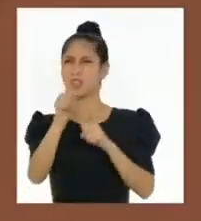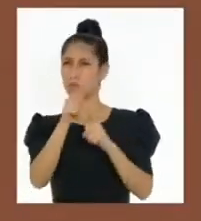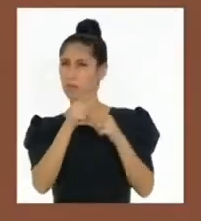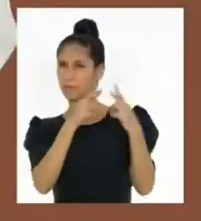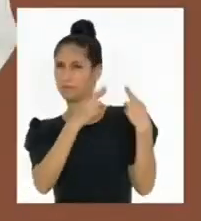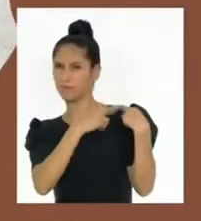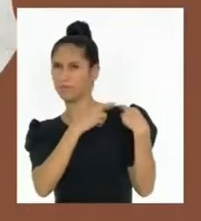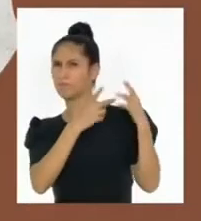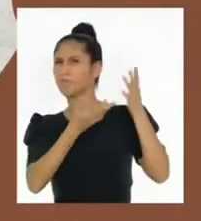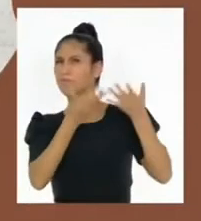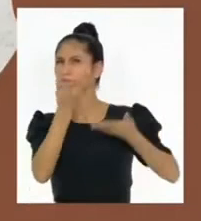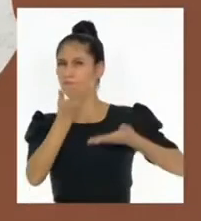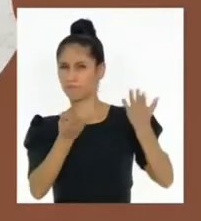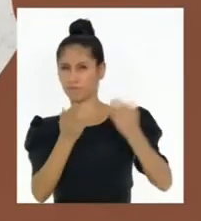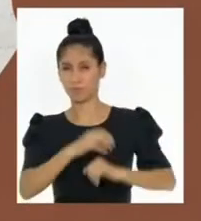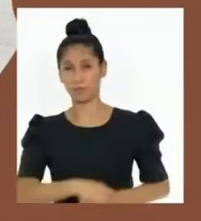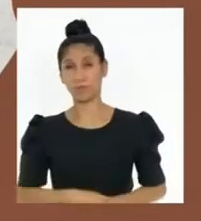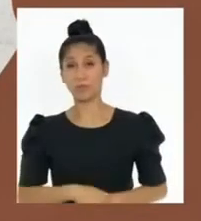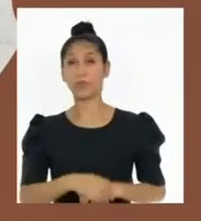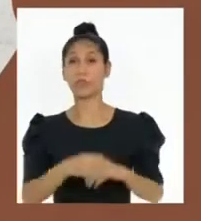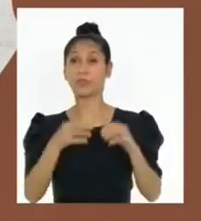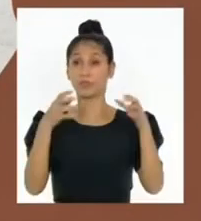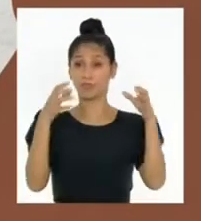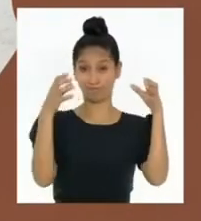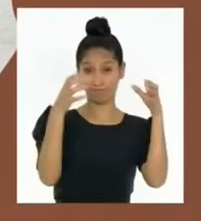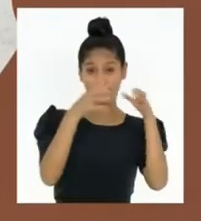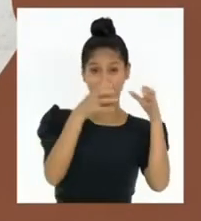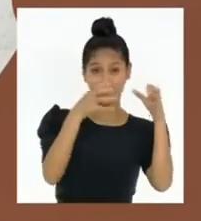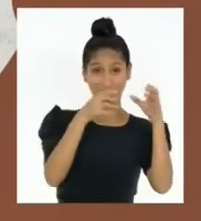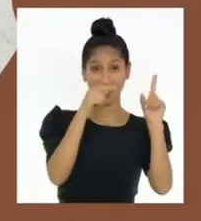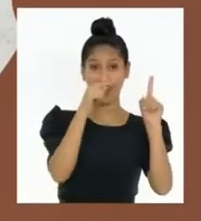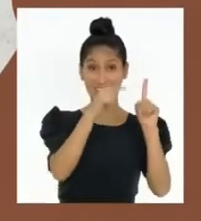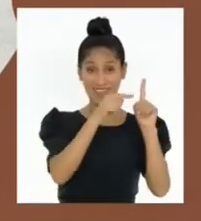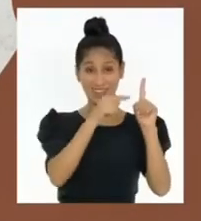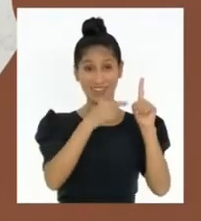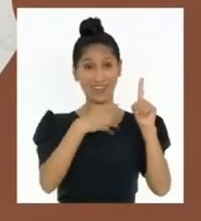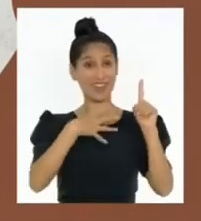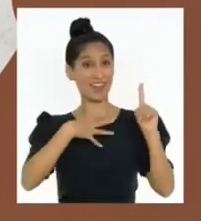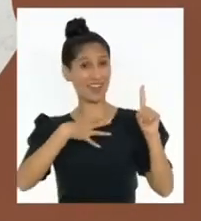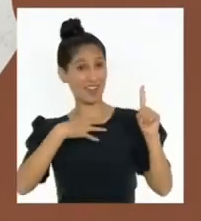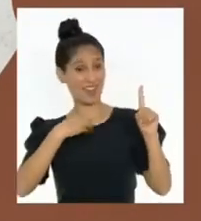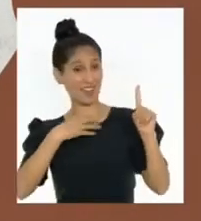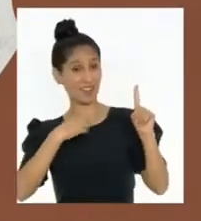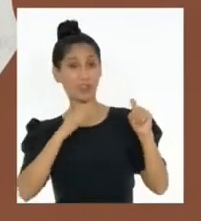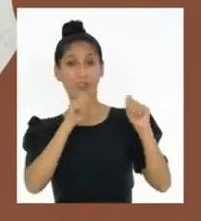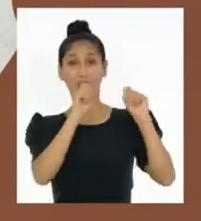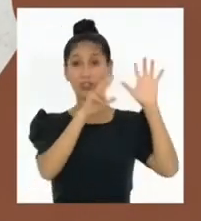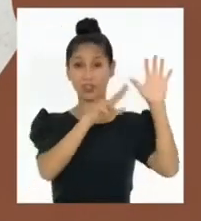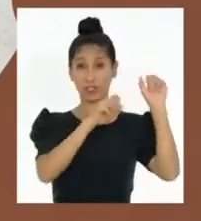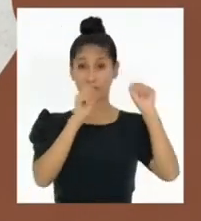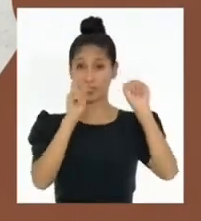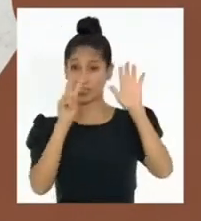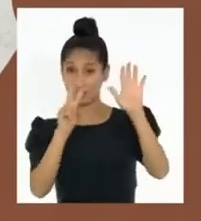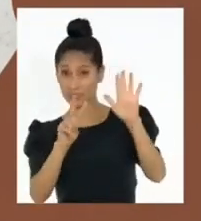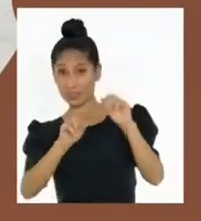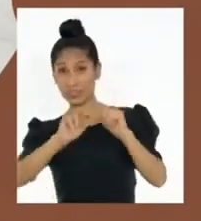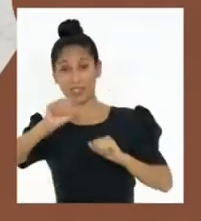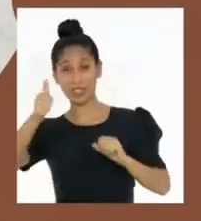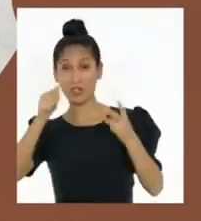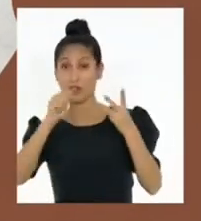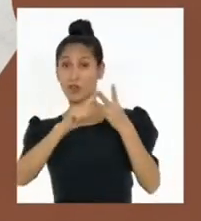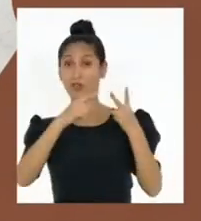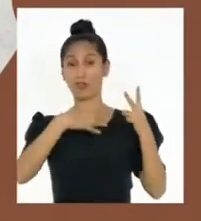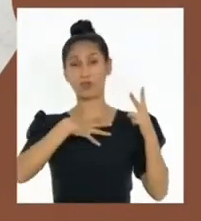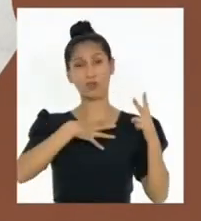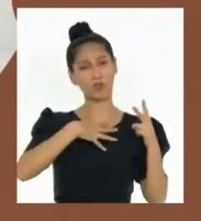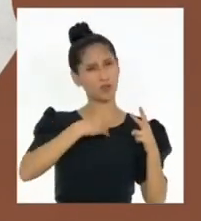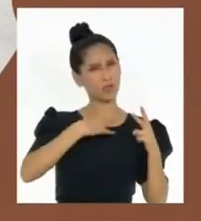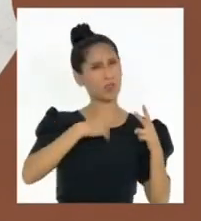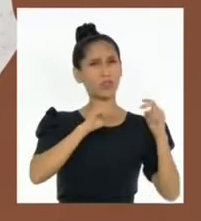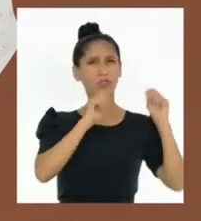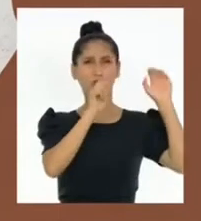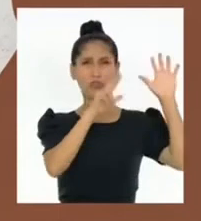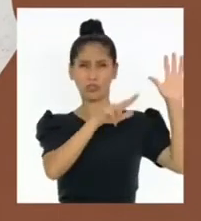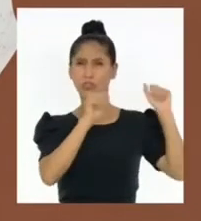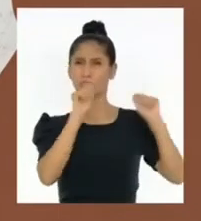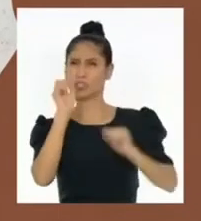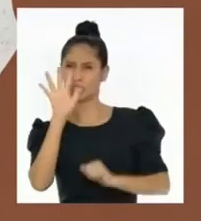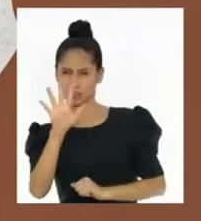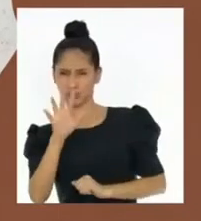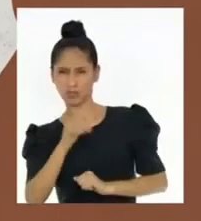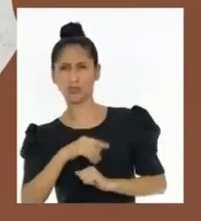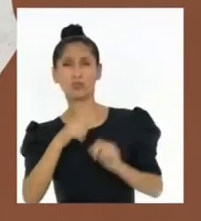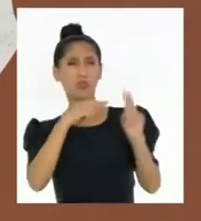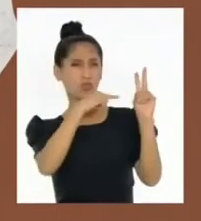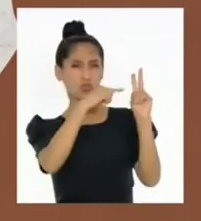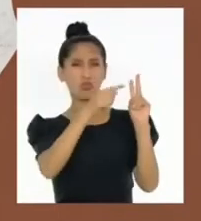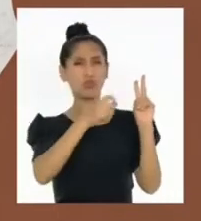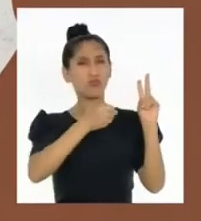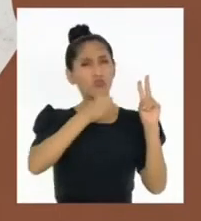Ellos son Melicia, de 87 años, y Juan, de 88, el matrimonio Lobato Pérez. Aún cuando la ley les exime de votar, ya que